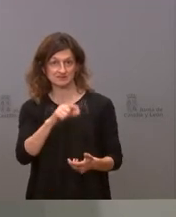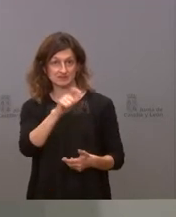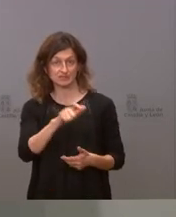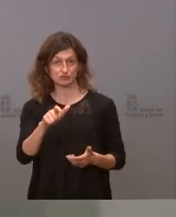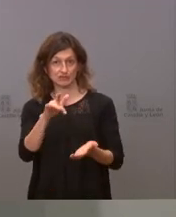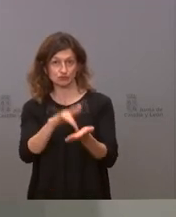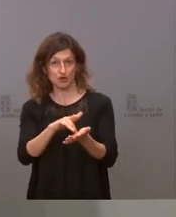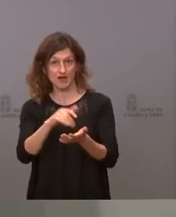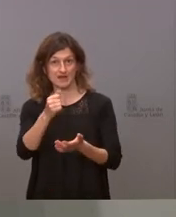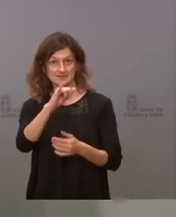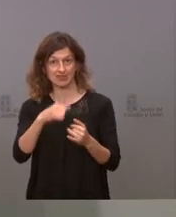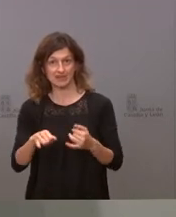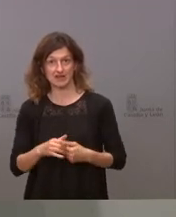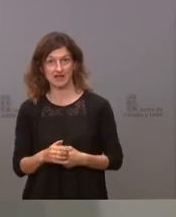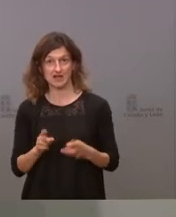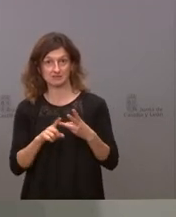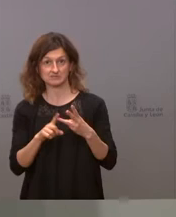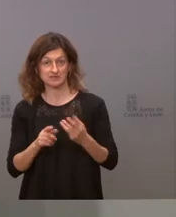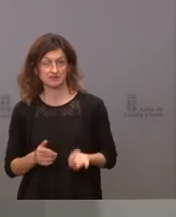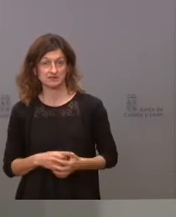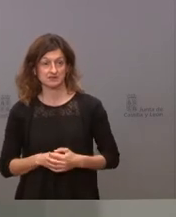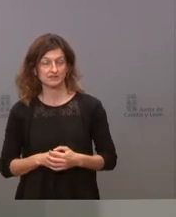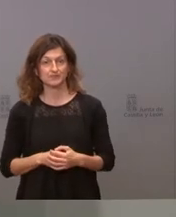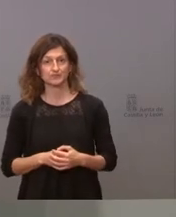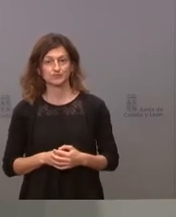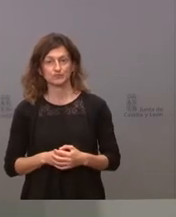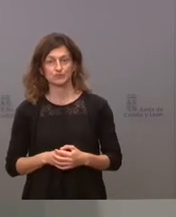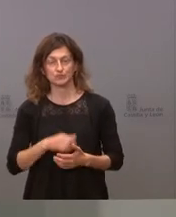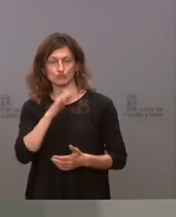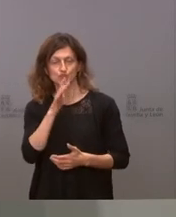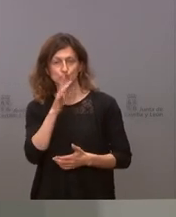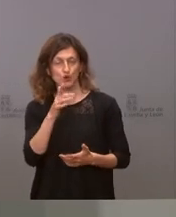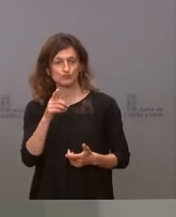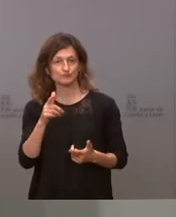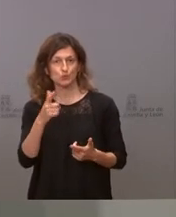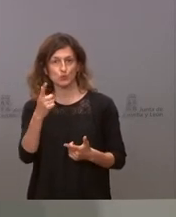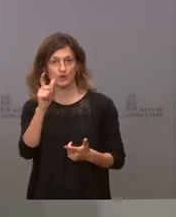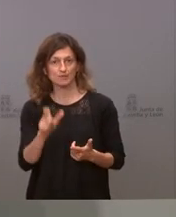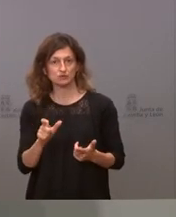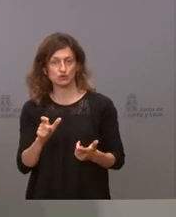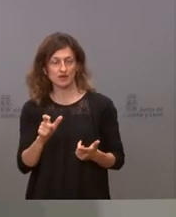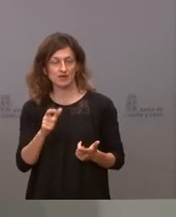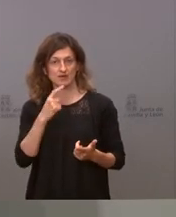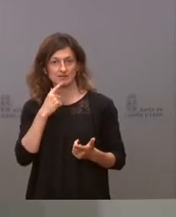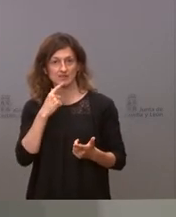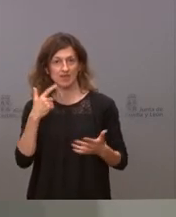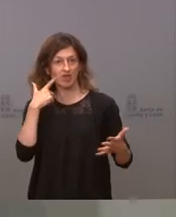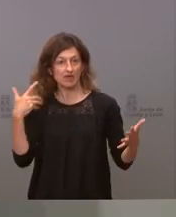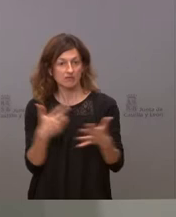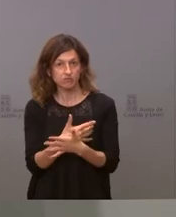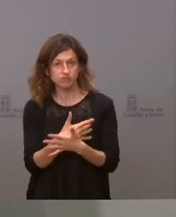con AstraZeneca porque uno no puede hacer pagar sus frustraciones